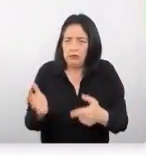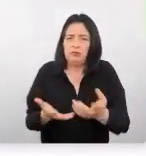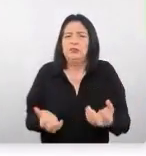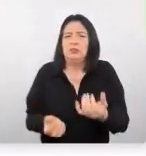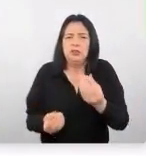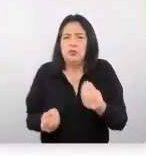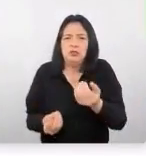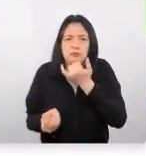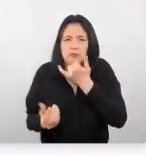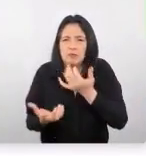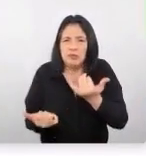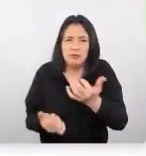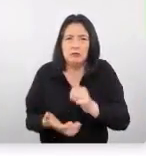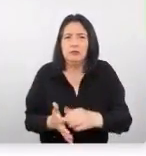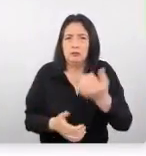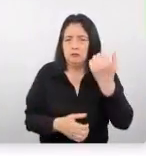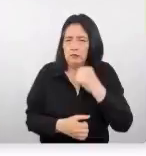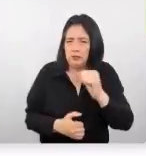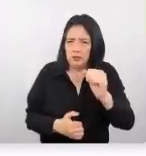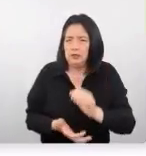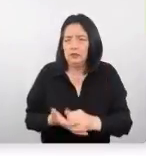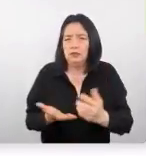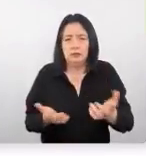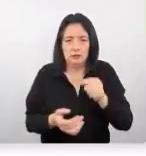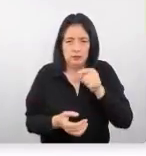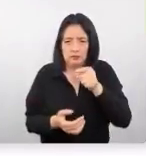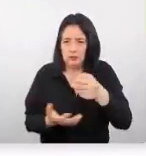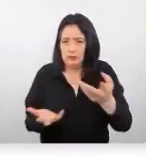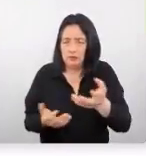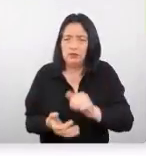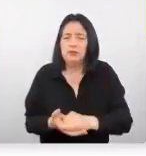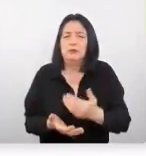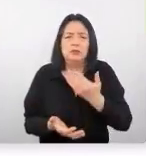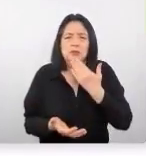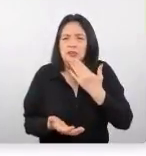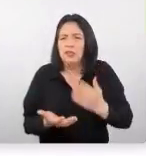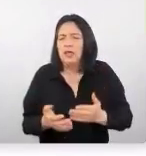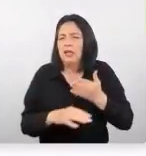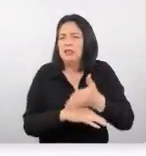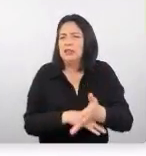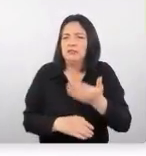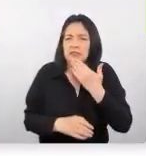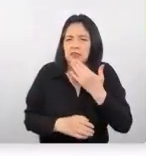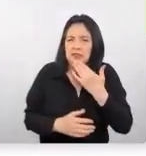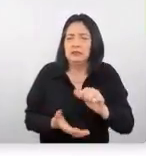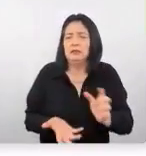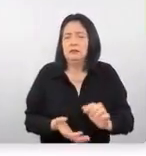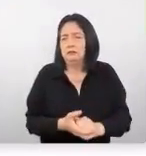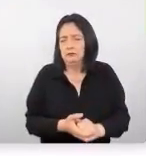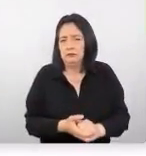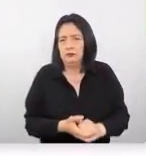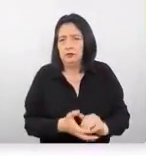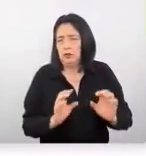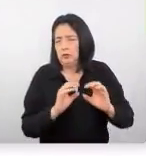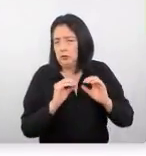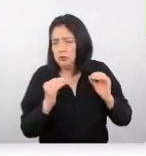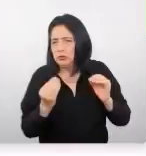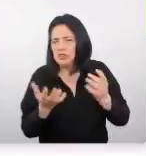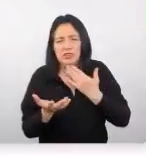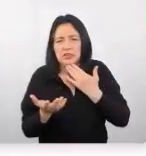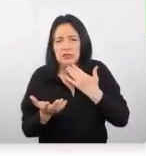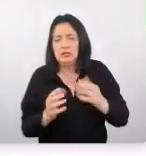situación de los viajes pues esta de aquí que fue obtenida a través de de las